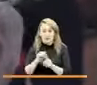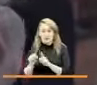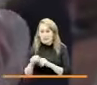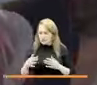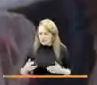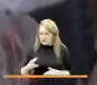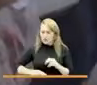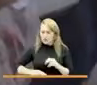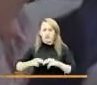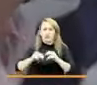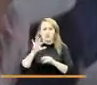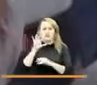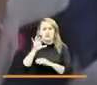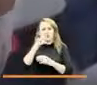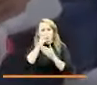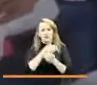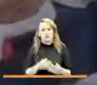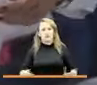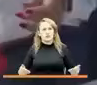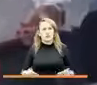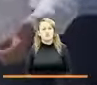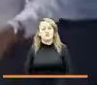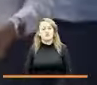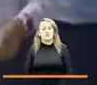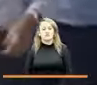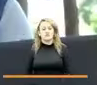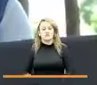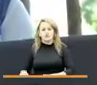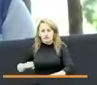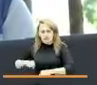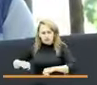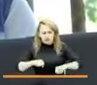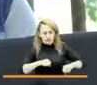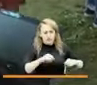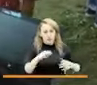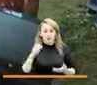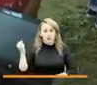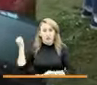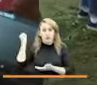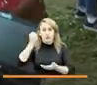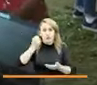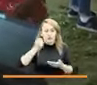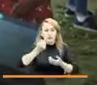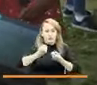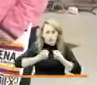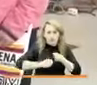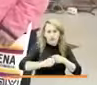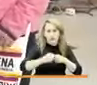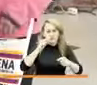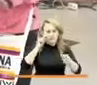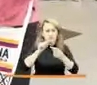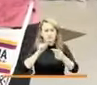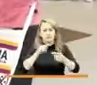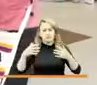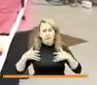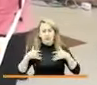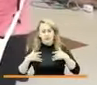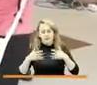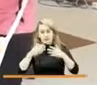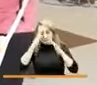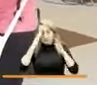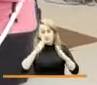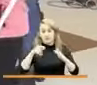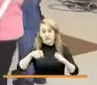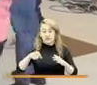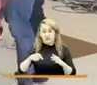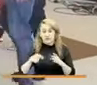el país de la niñez. Movilizamos los recursos y los esfuerzos por las víctimas para atender sus necesidades básicas e